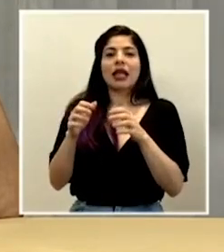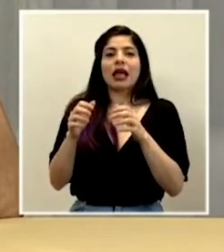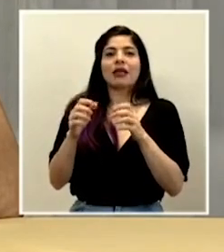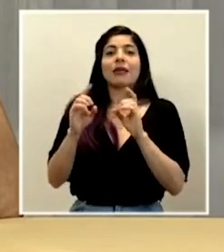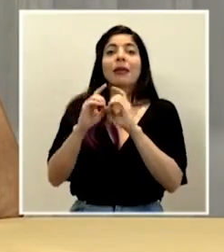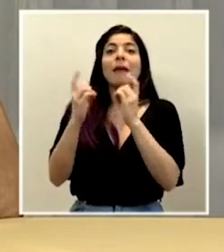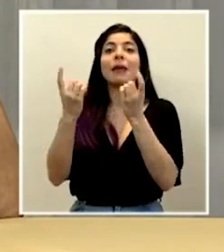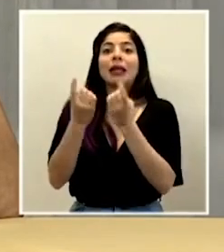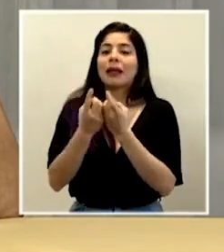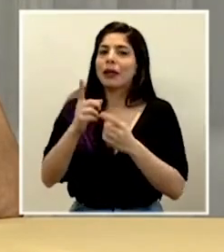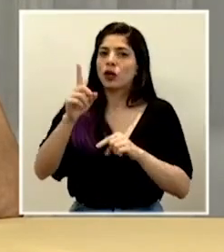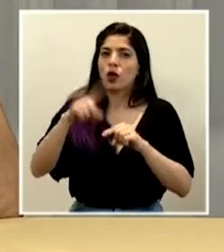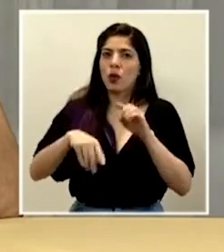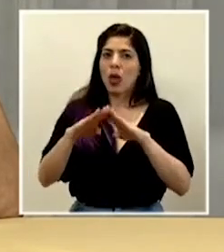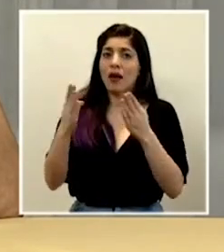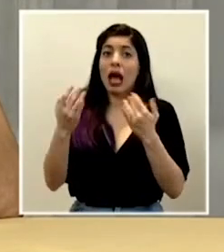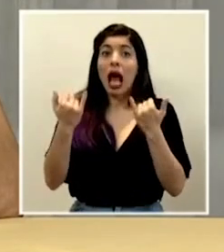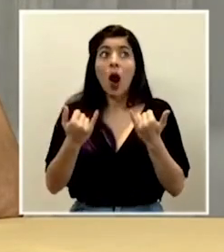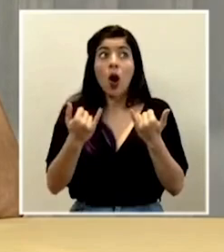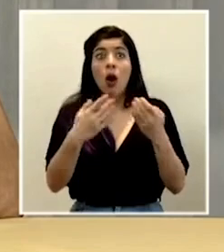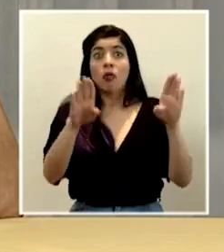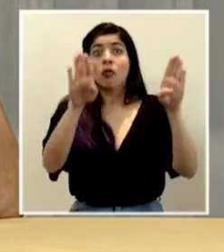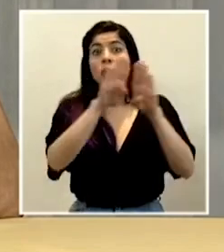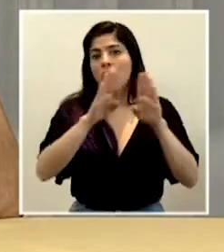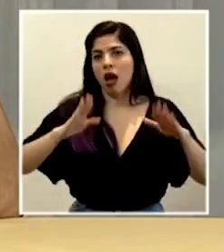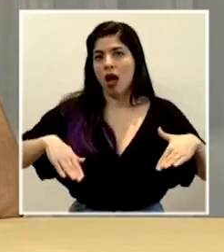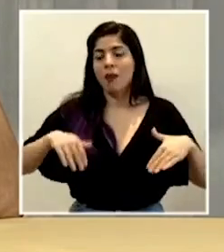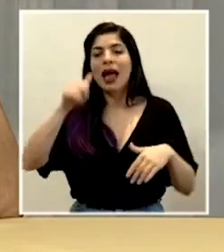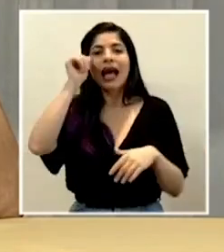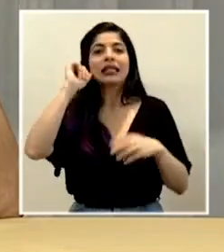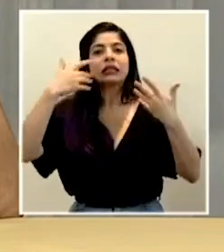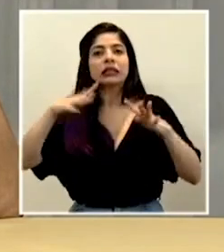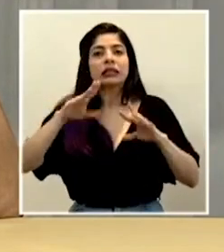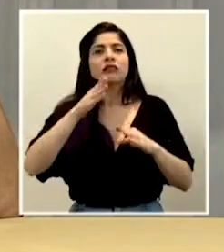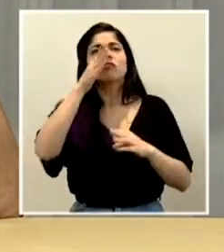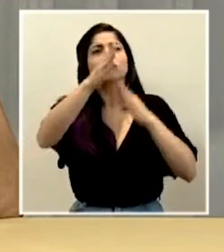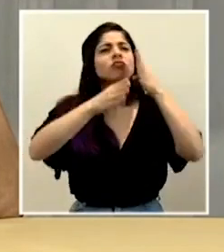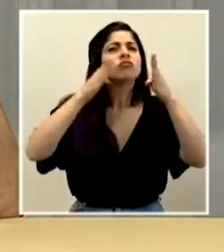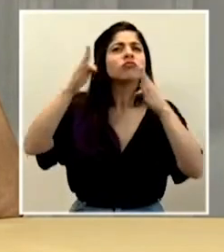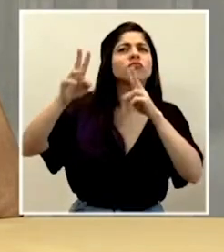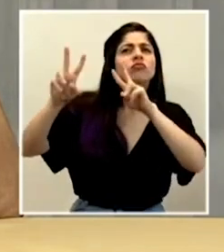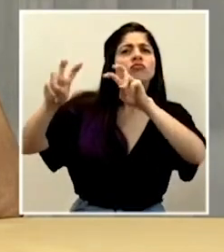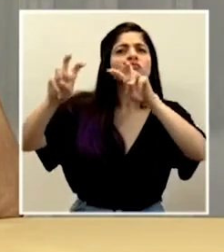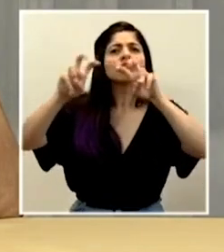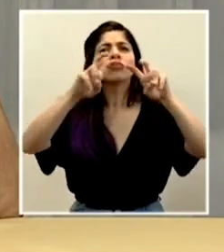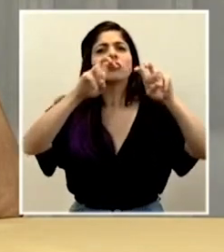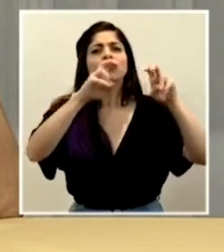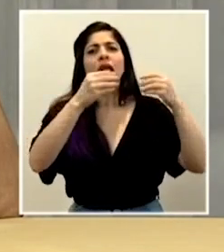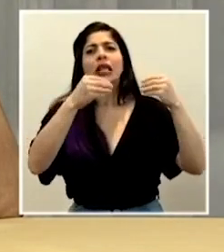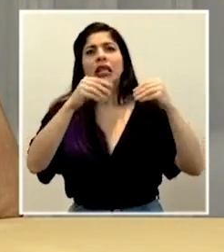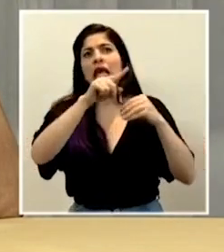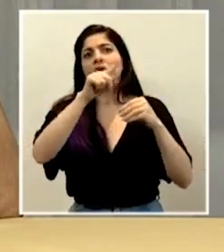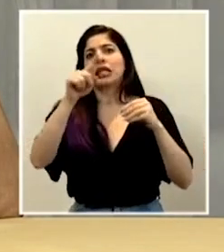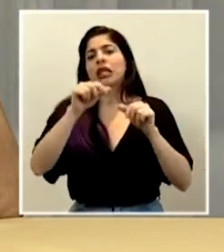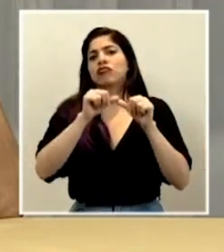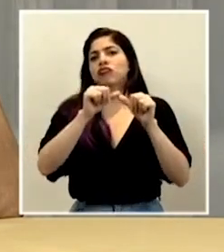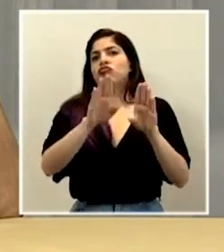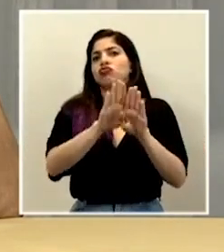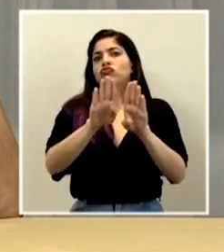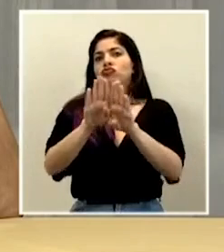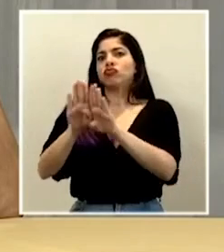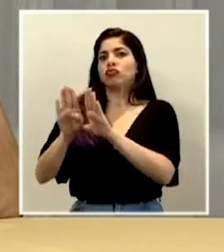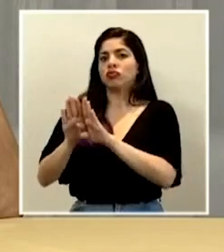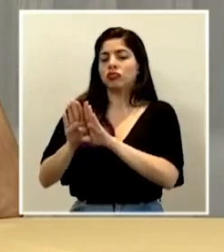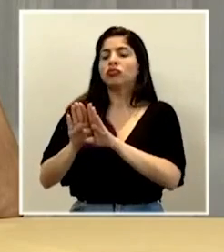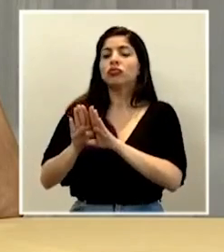departamentos. No hemos tenido que cerrar ninguna. Ayer hicimos una inspección por varias de esas tiendas y se han mantenido cerradas. Igual,